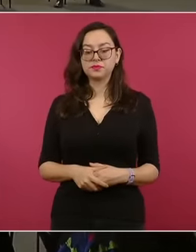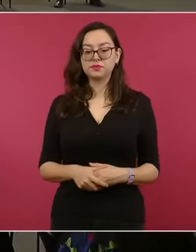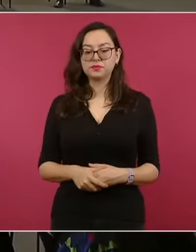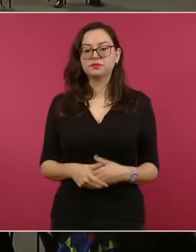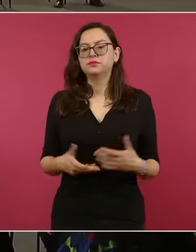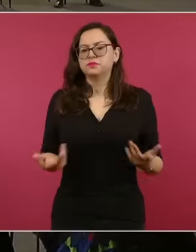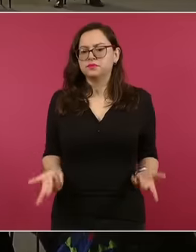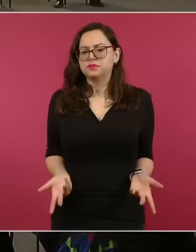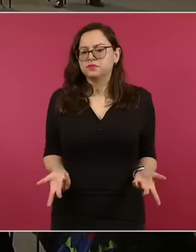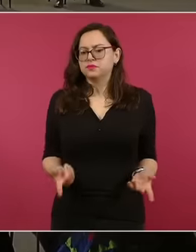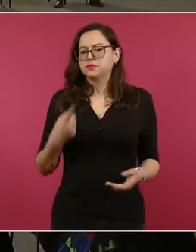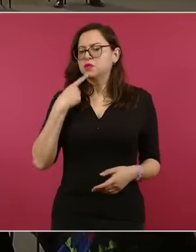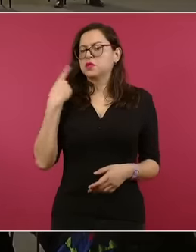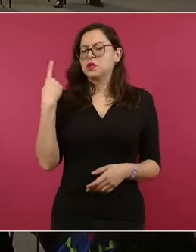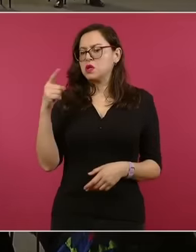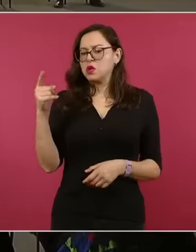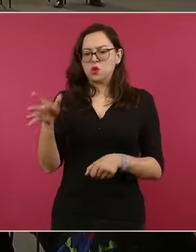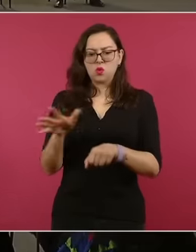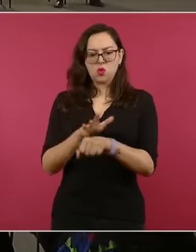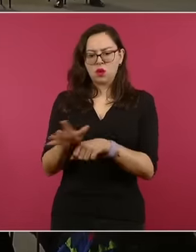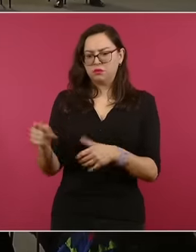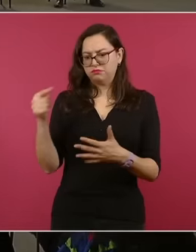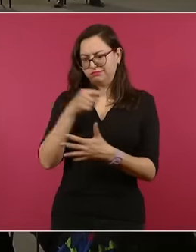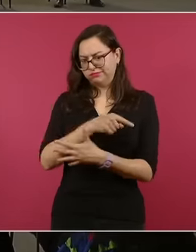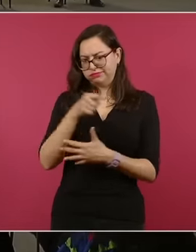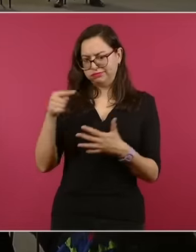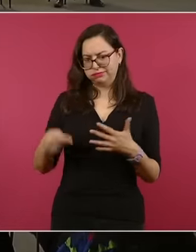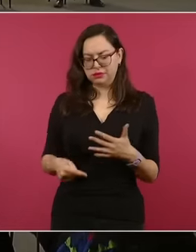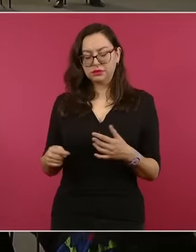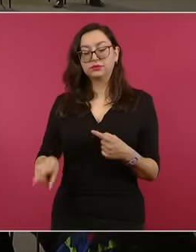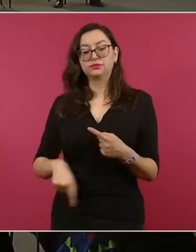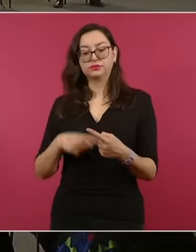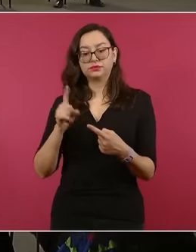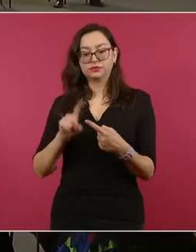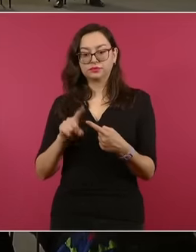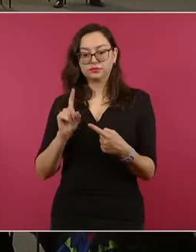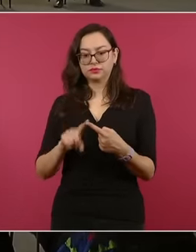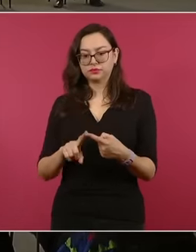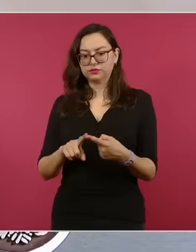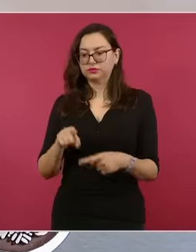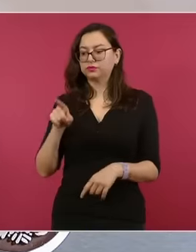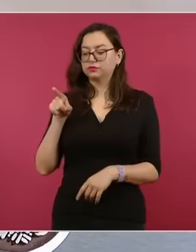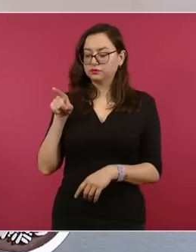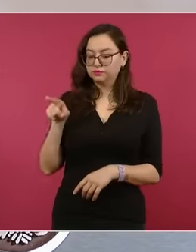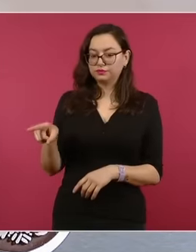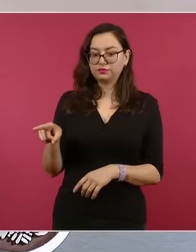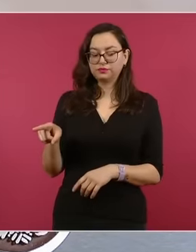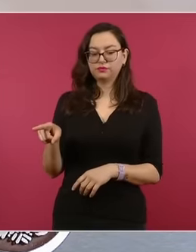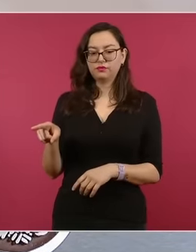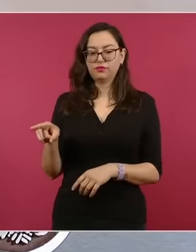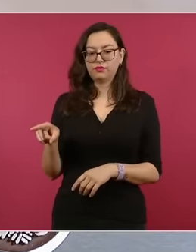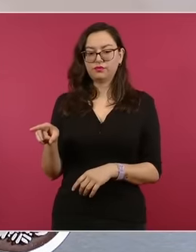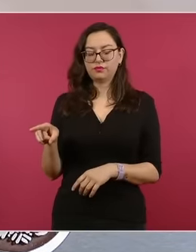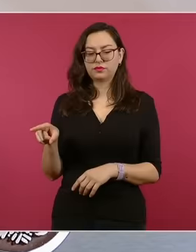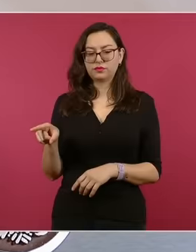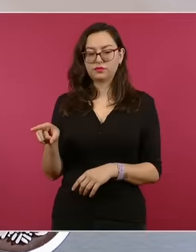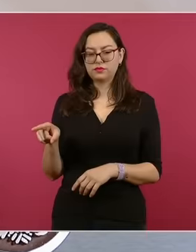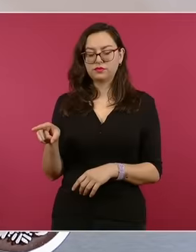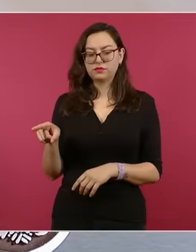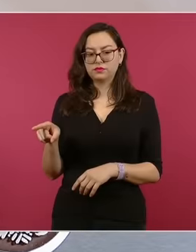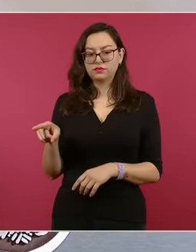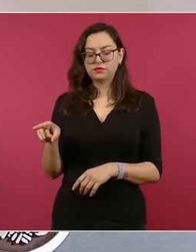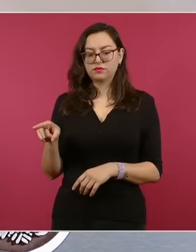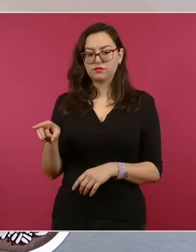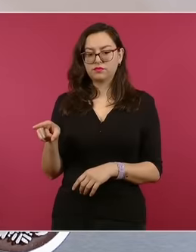y los reclamos son muy contundentes. Primero, juzgar y declarar que Ecuador es responsable del daño que las